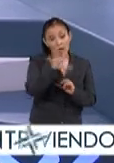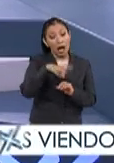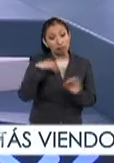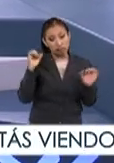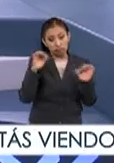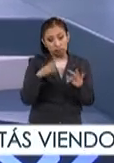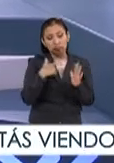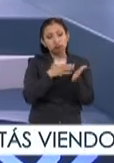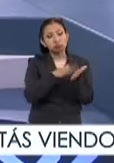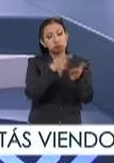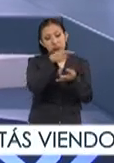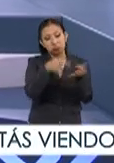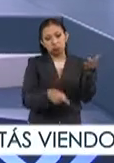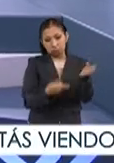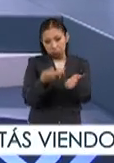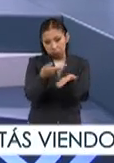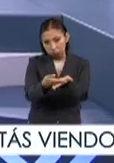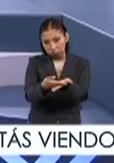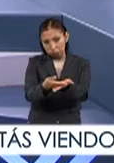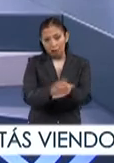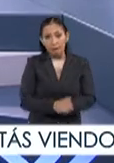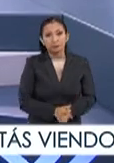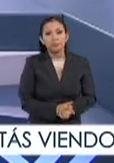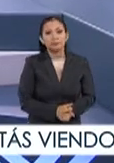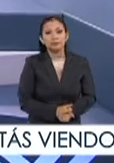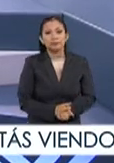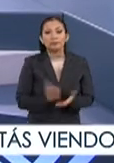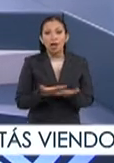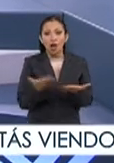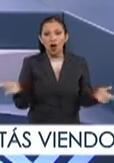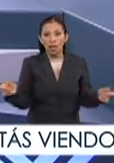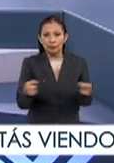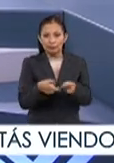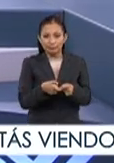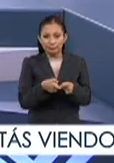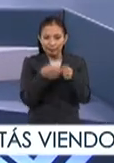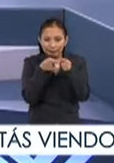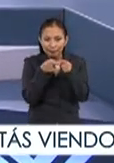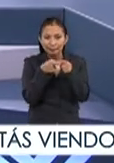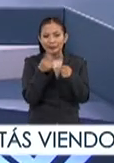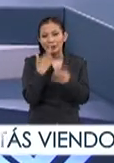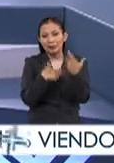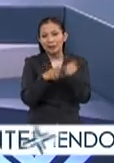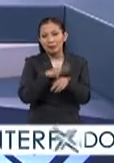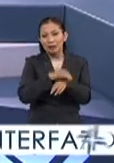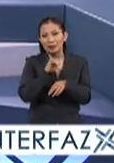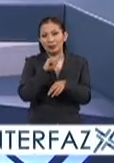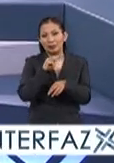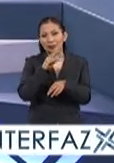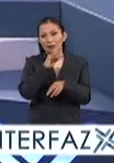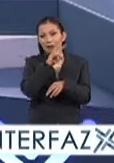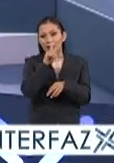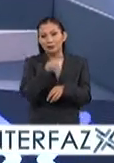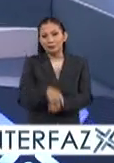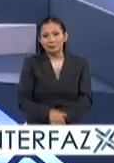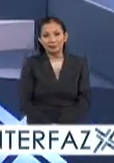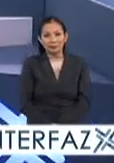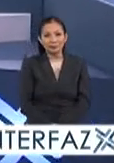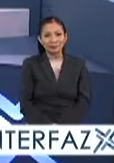que ahí están las líneas que proponen ellos Así es Si te parece bien hacemos otra pequeña pausa y regresamos con más en Interfaz